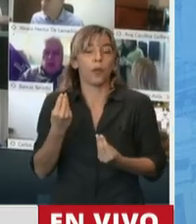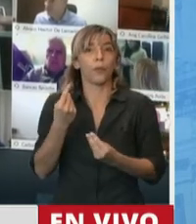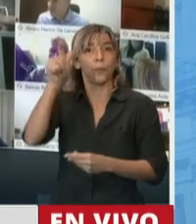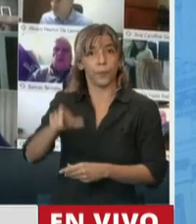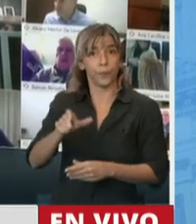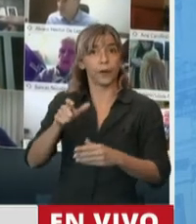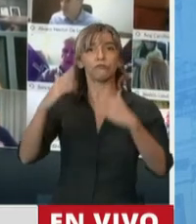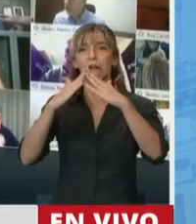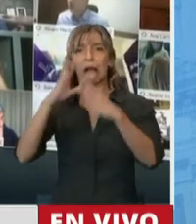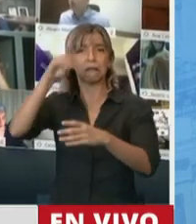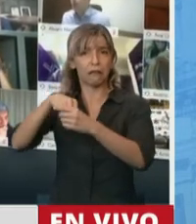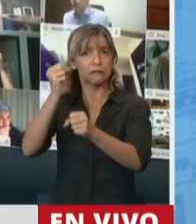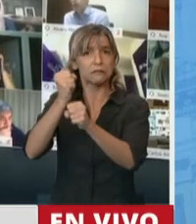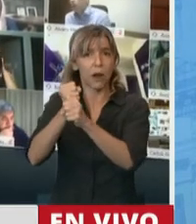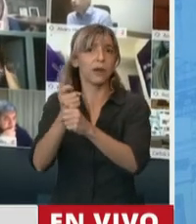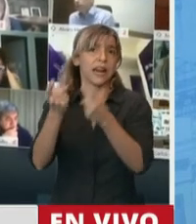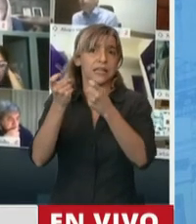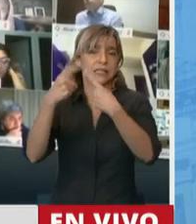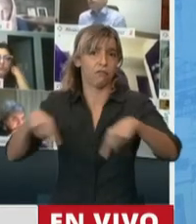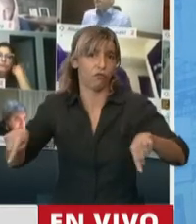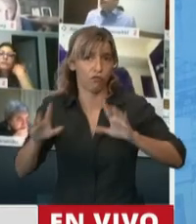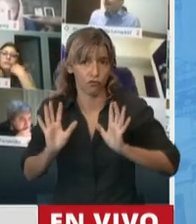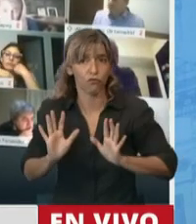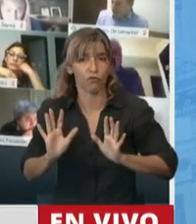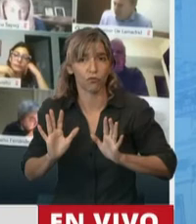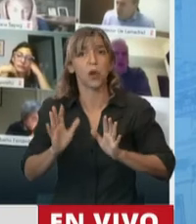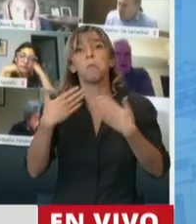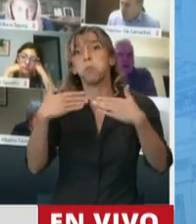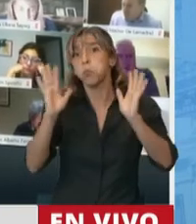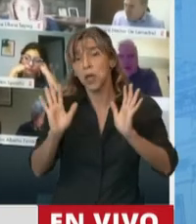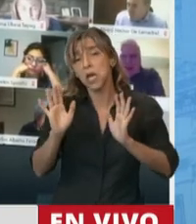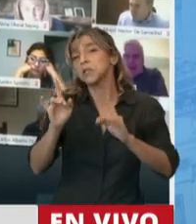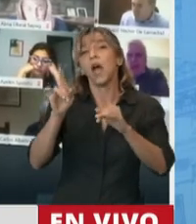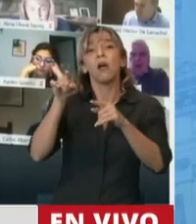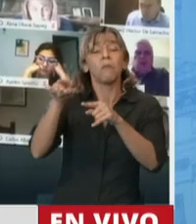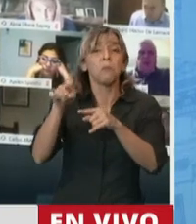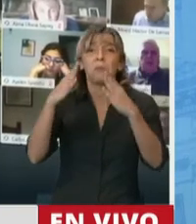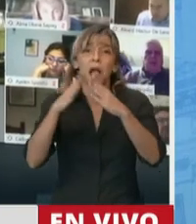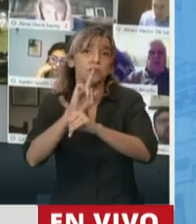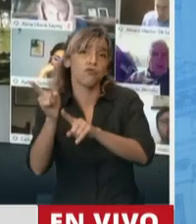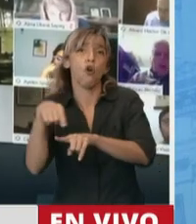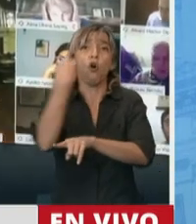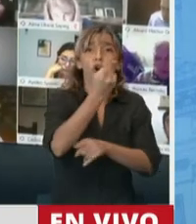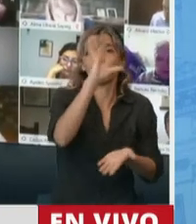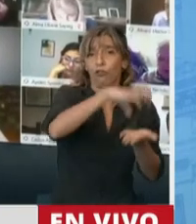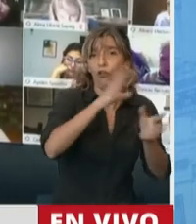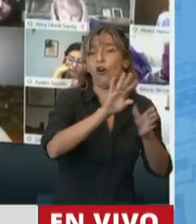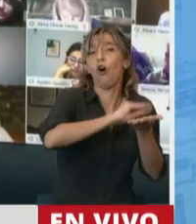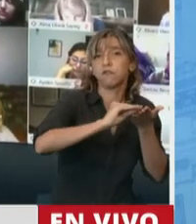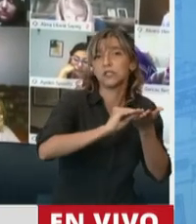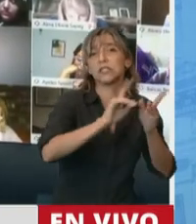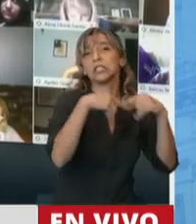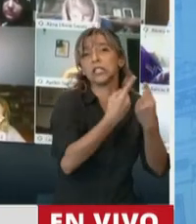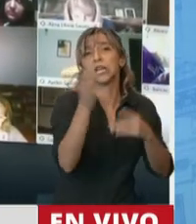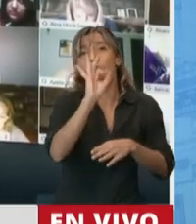serán en el domicilio, en los centros de teletrabajo, en las oficinas satélites, serán móviles o nómadas,